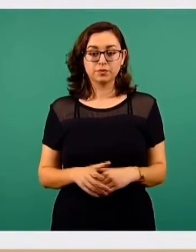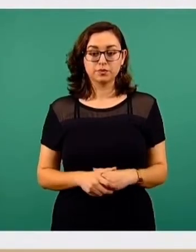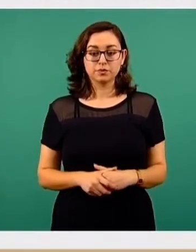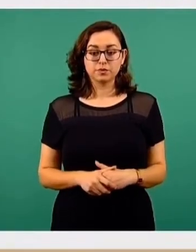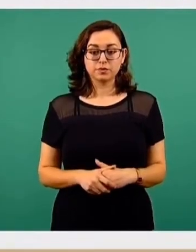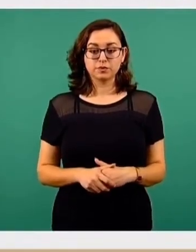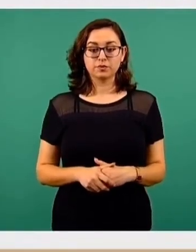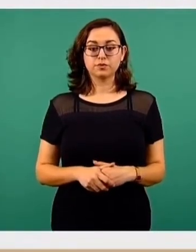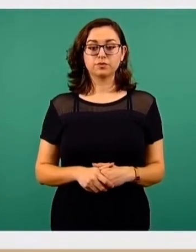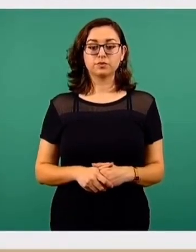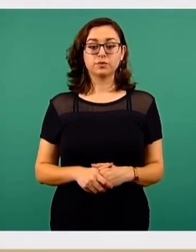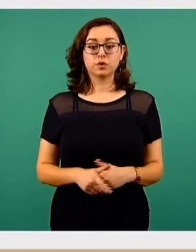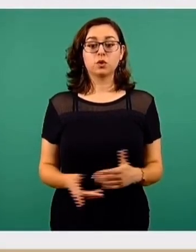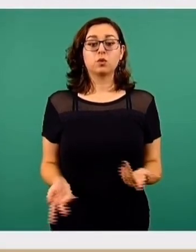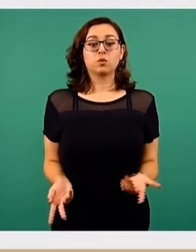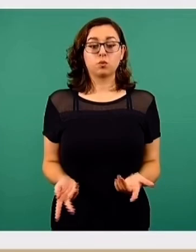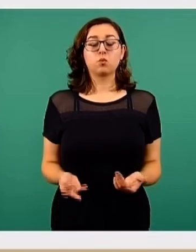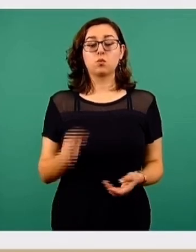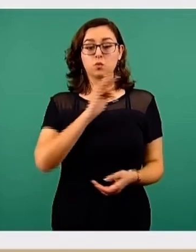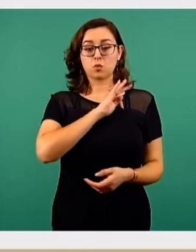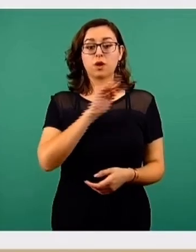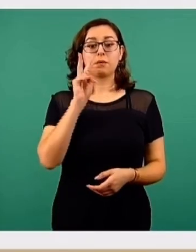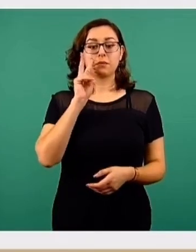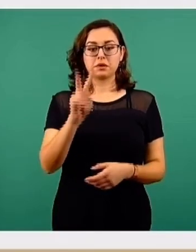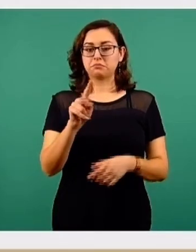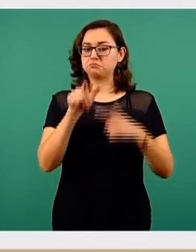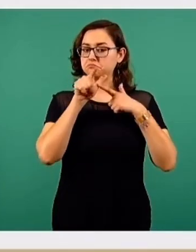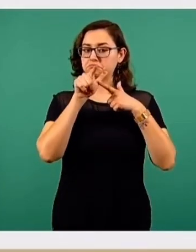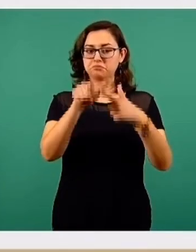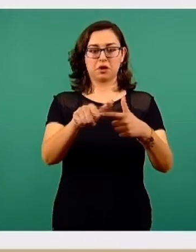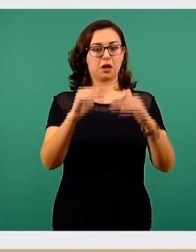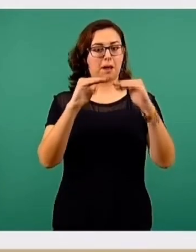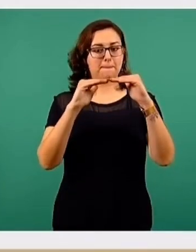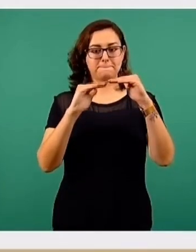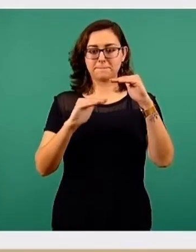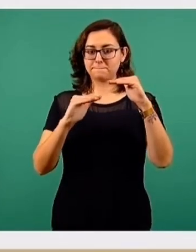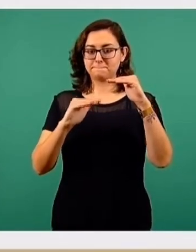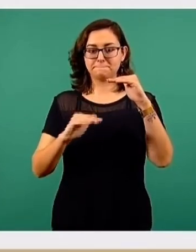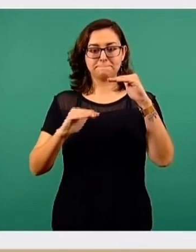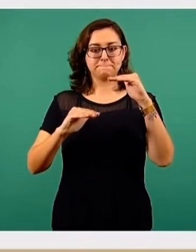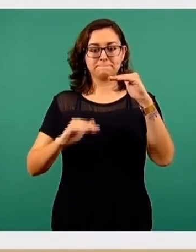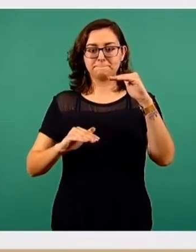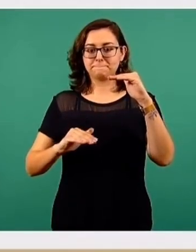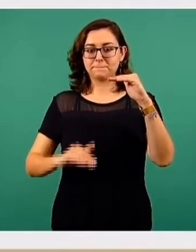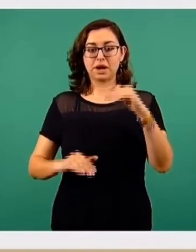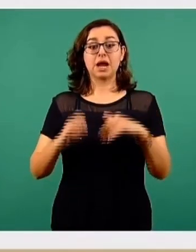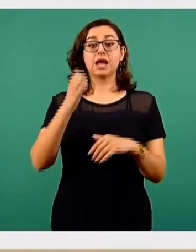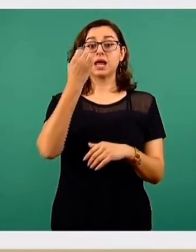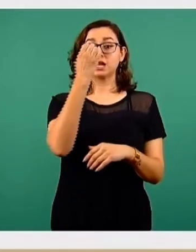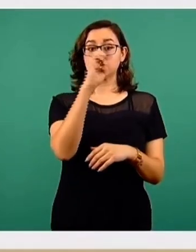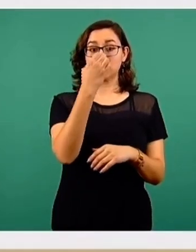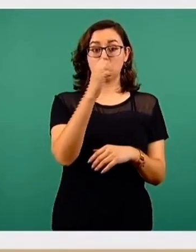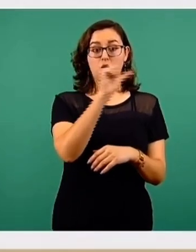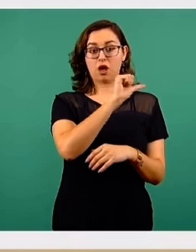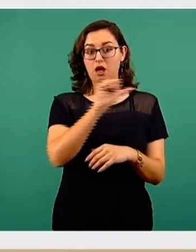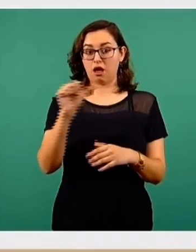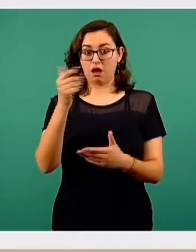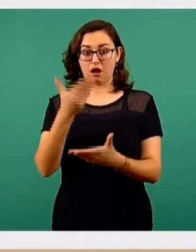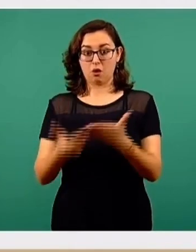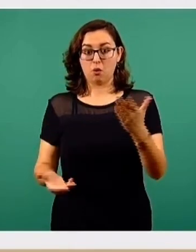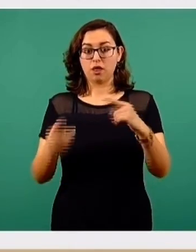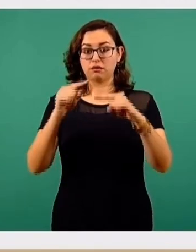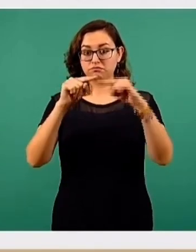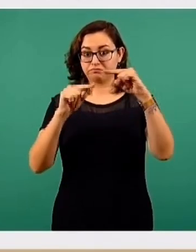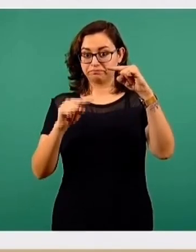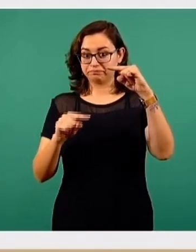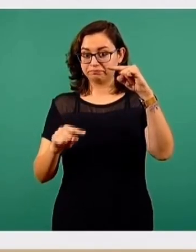una reducción, también una reducción continua, desde finales de enero hasta la fecha. Hacemos este